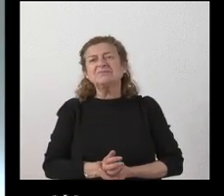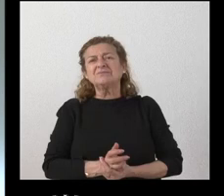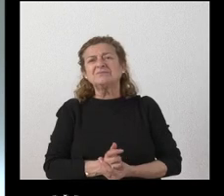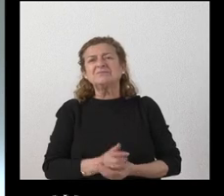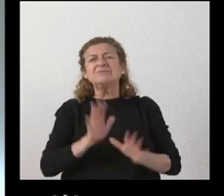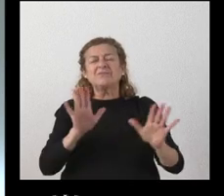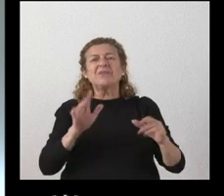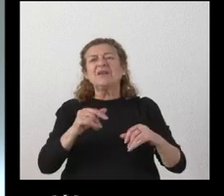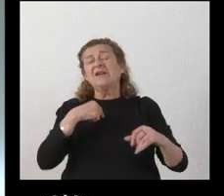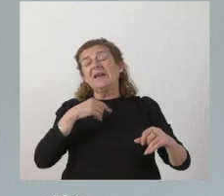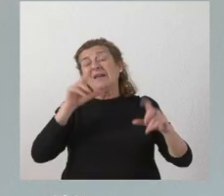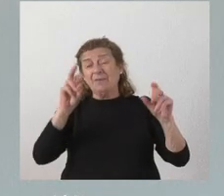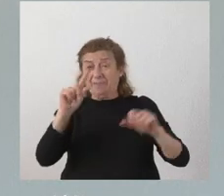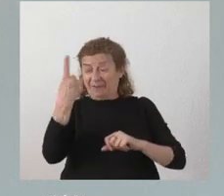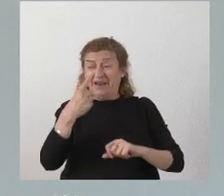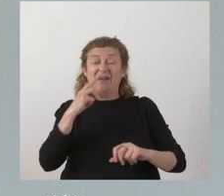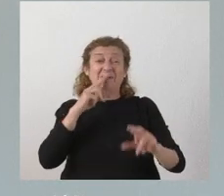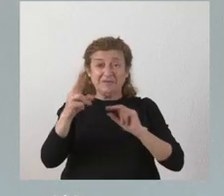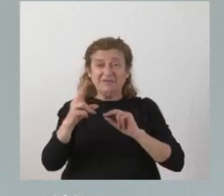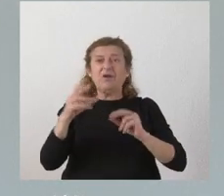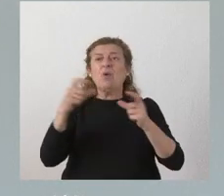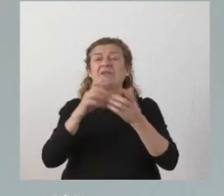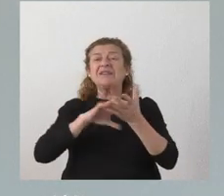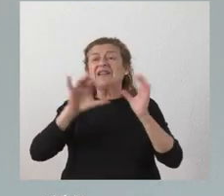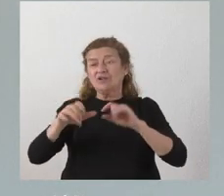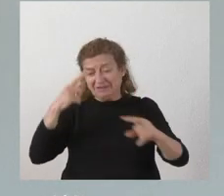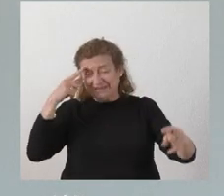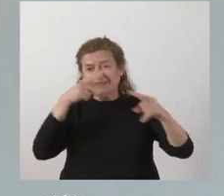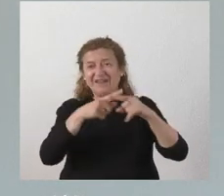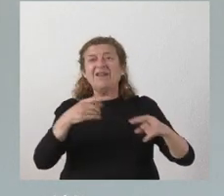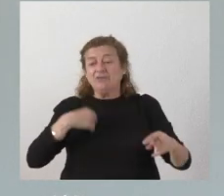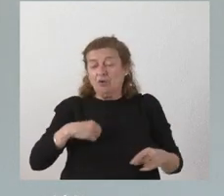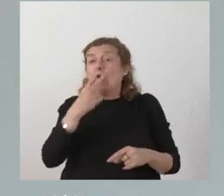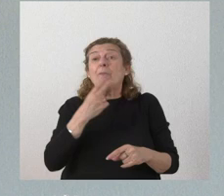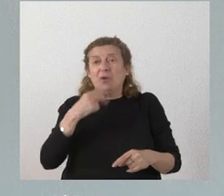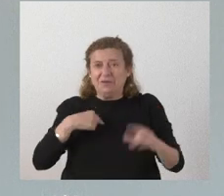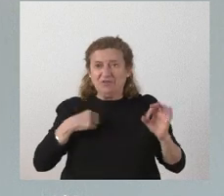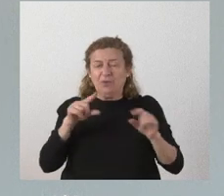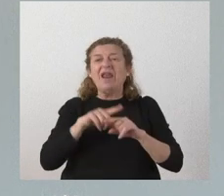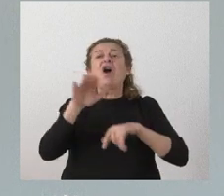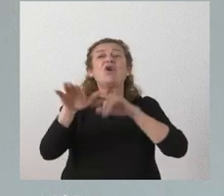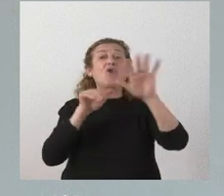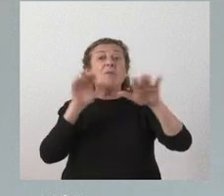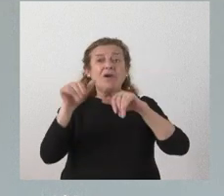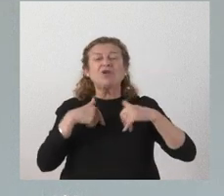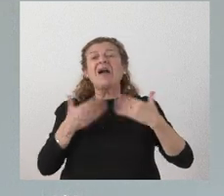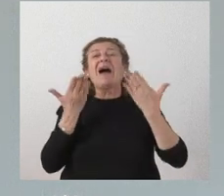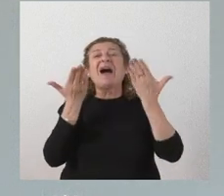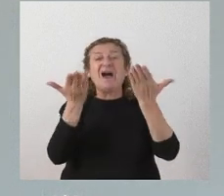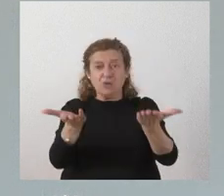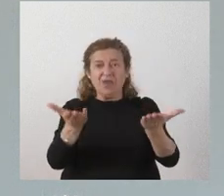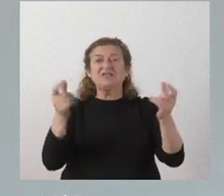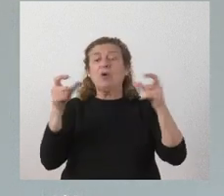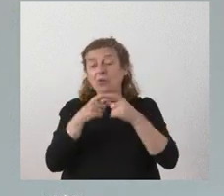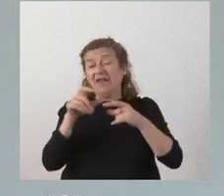sobre la primera de las cuestiones la junta de castellón se concentra en aquello que se ha comprometido que es la convocatoria de ayudas que ha convocado la junta de